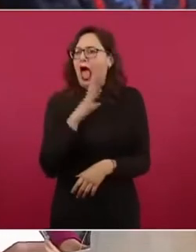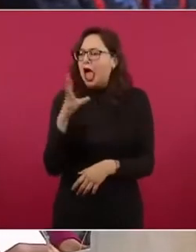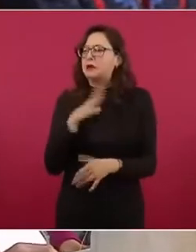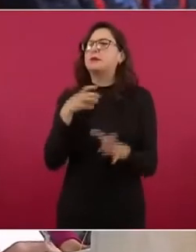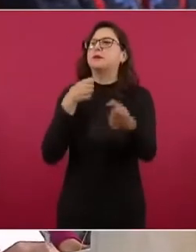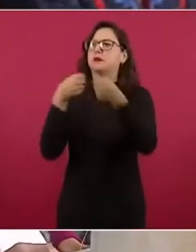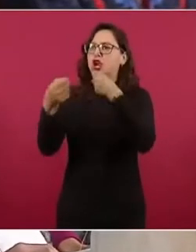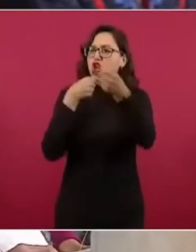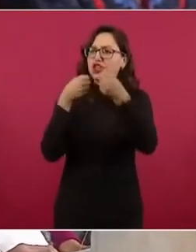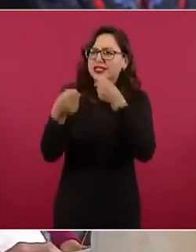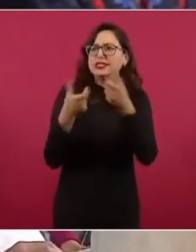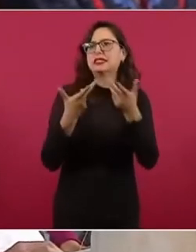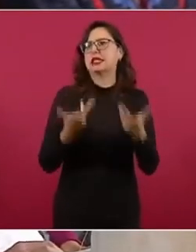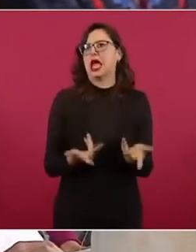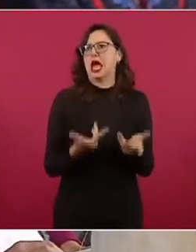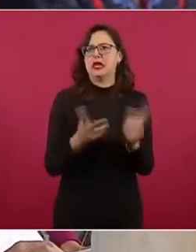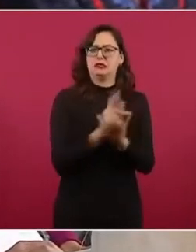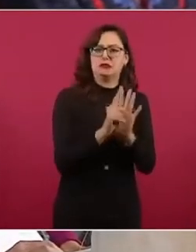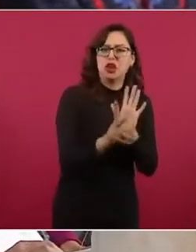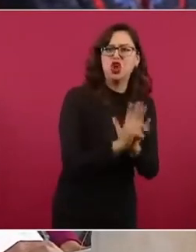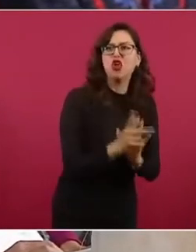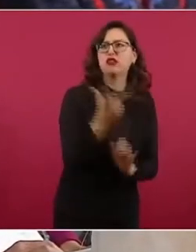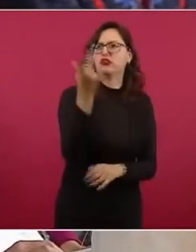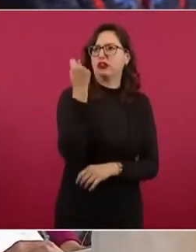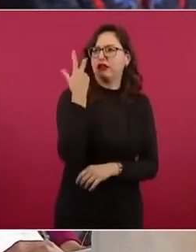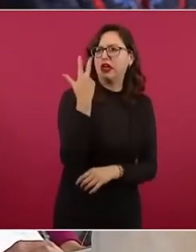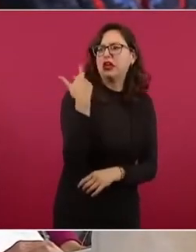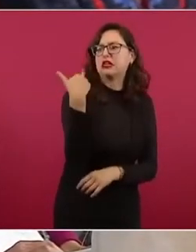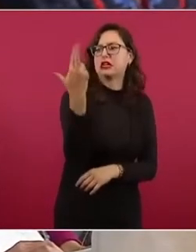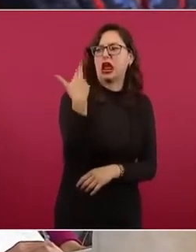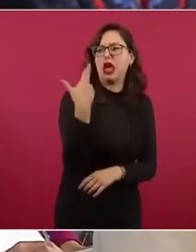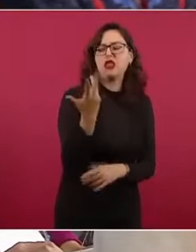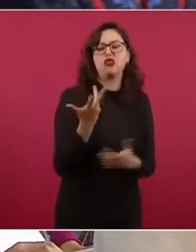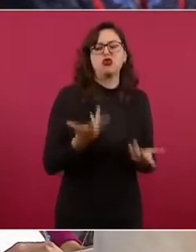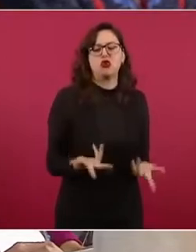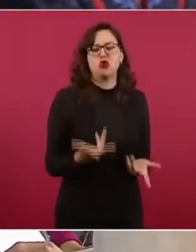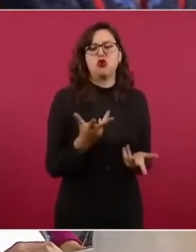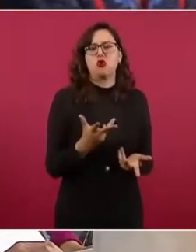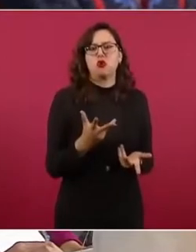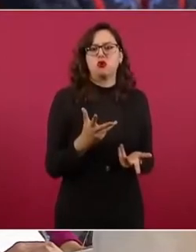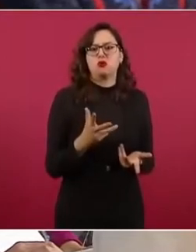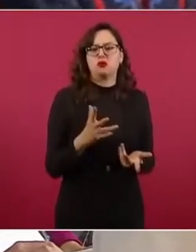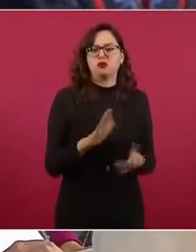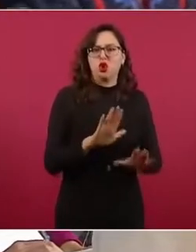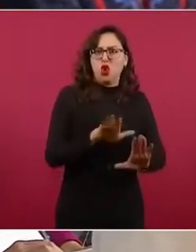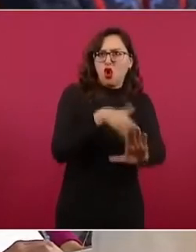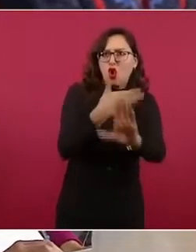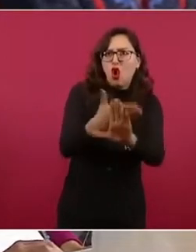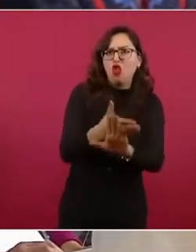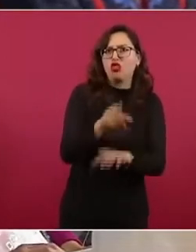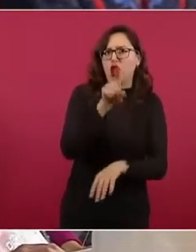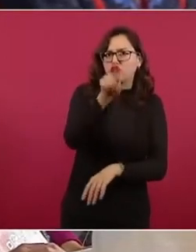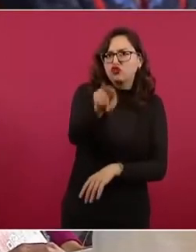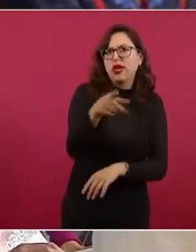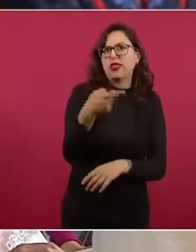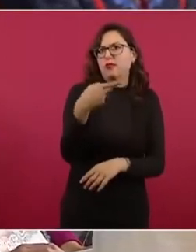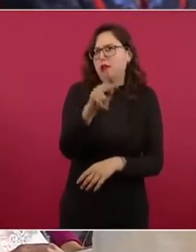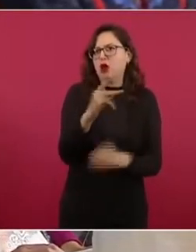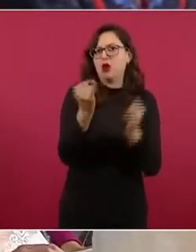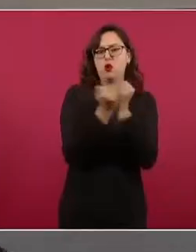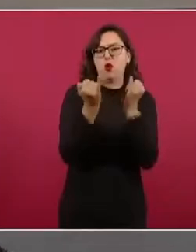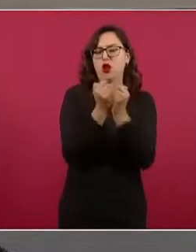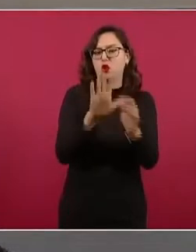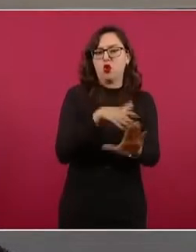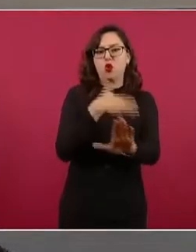ha puesto como escrutinio, ha puesto bajo la lupa el gobierno de usted, pero también hicieron el mismo con el gobierno